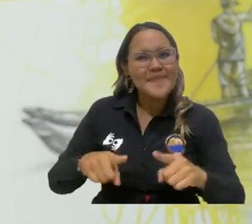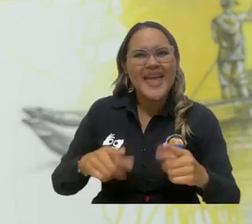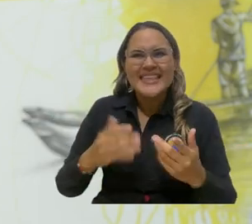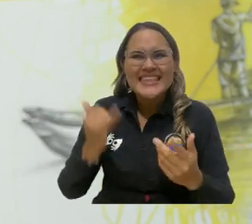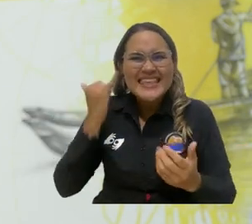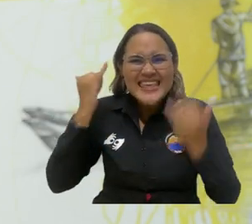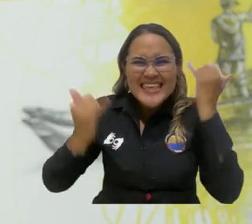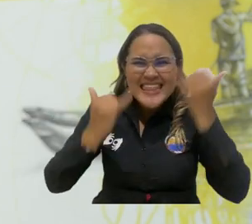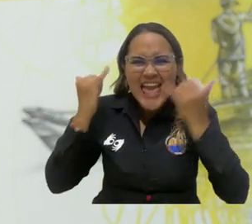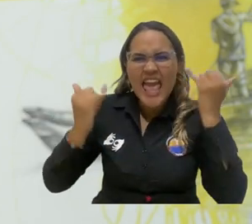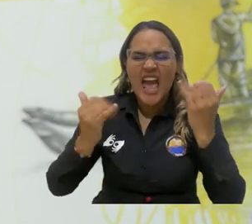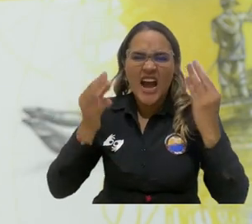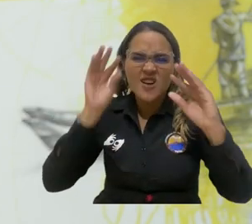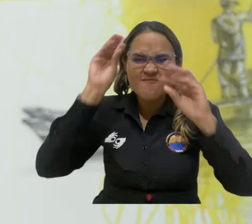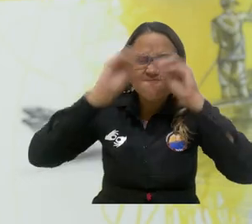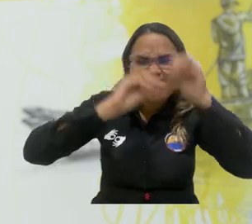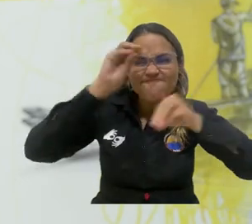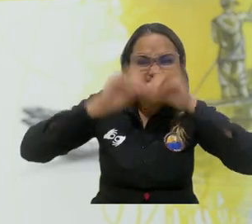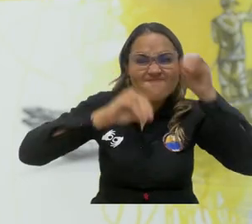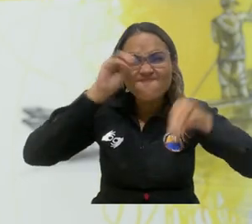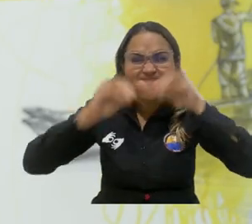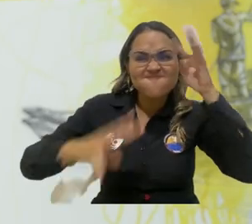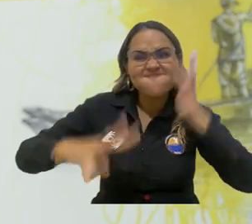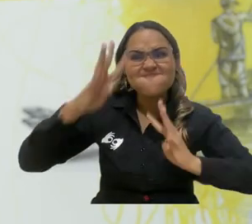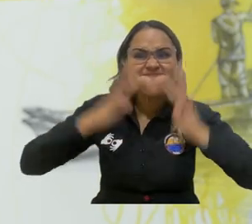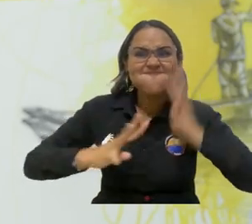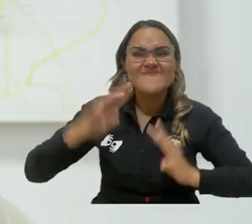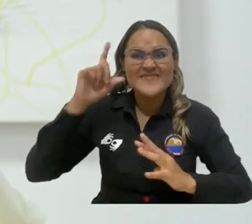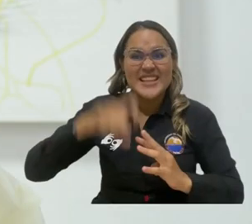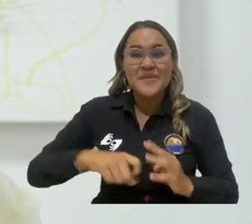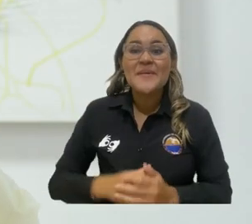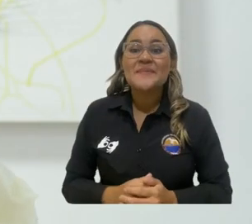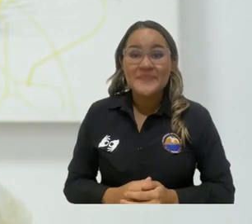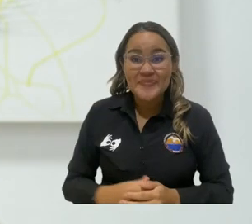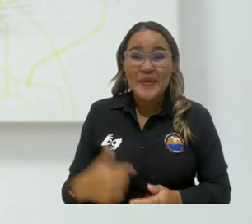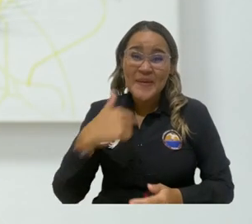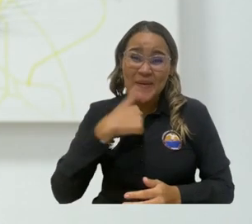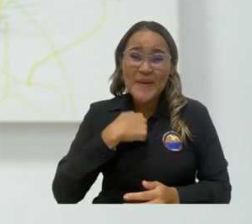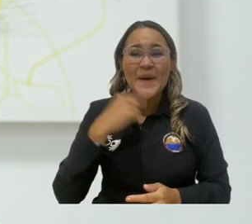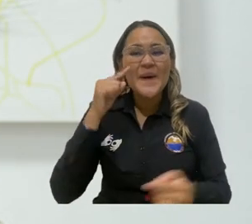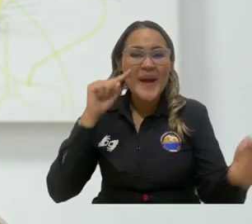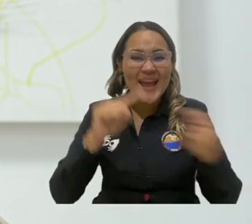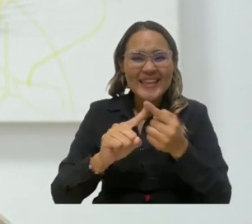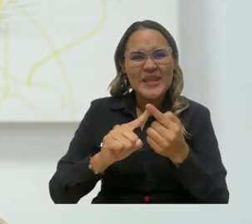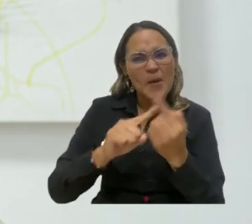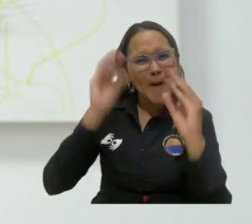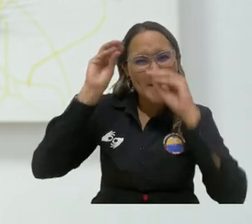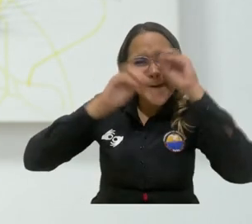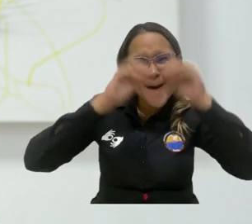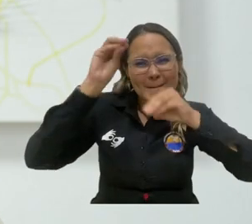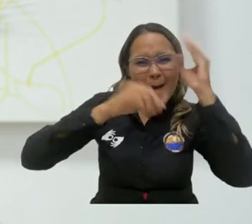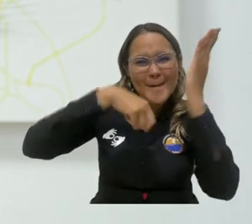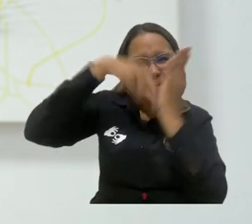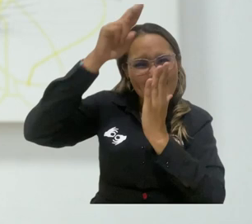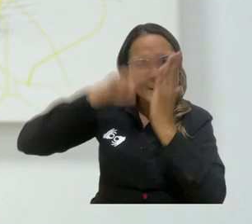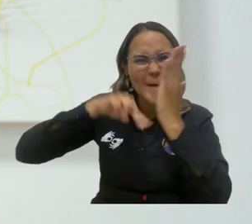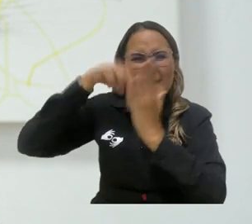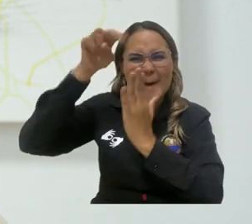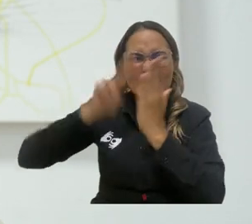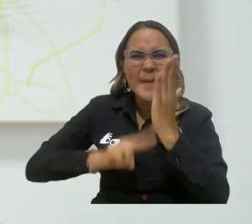utilización de elementos no comunes a la pintura, el colás. Con mi obra quería plasmar las